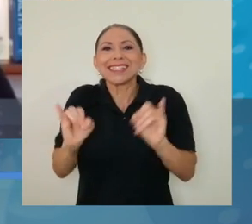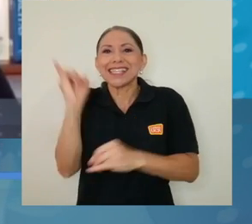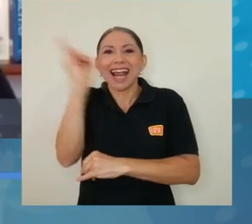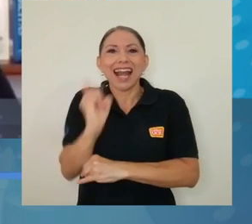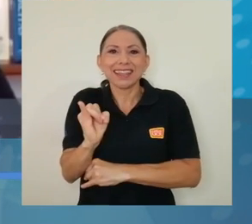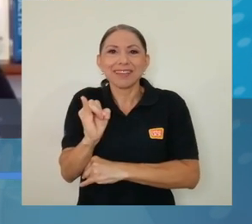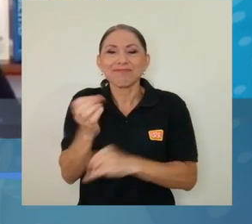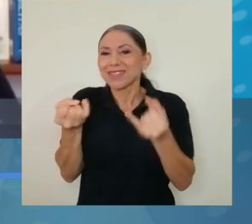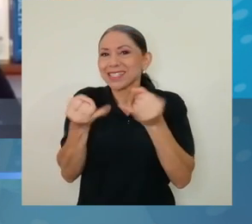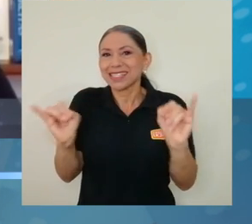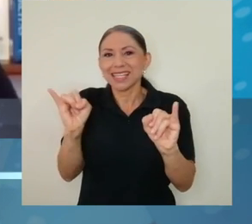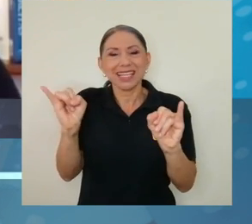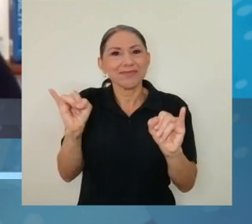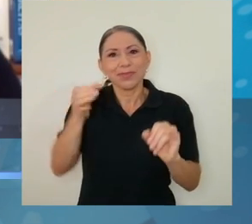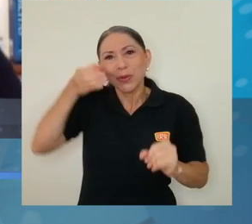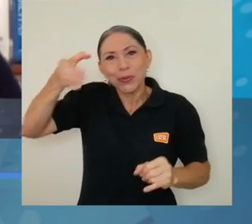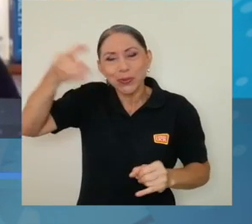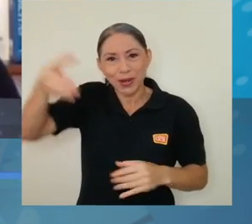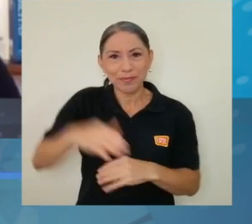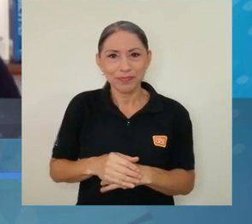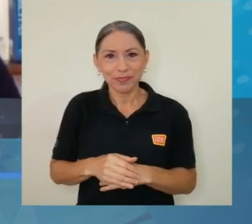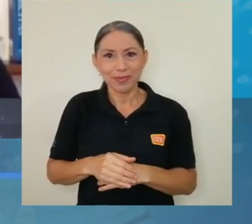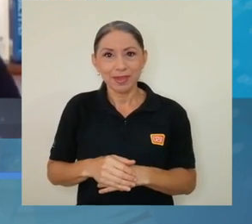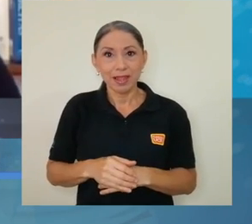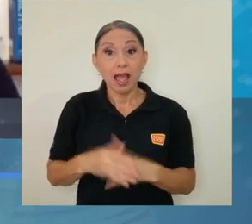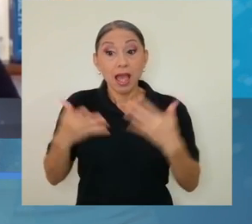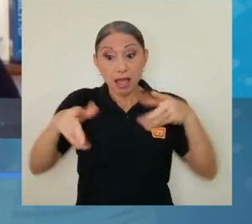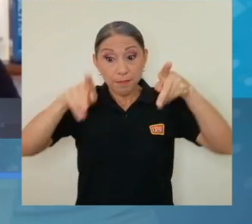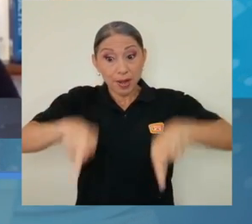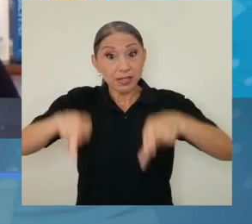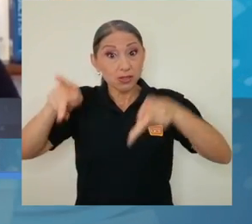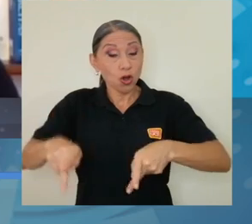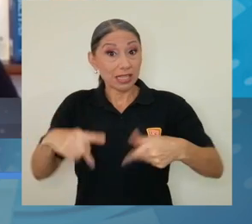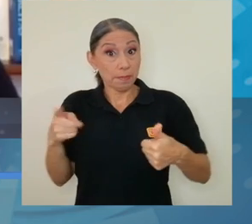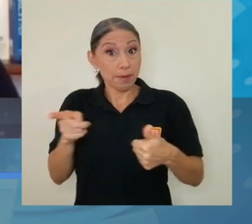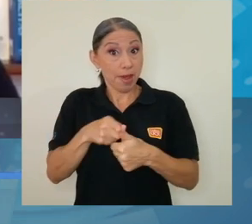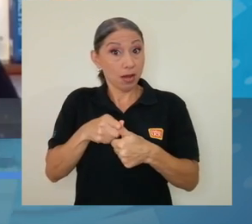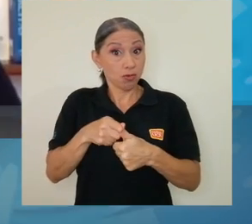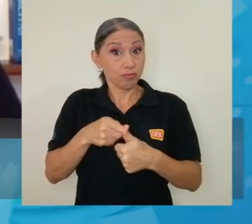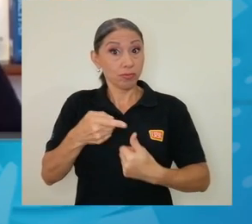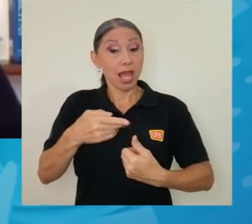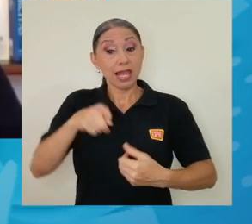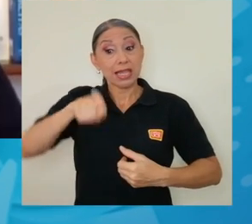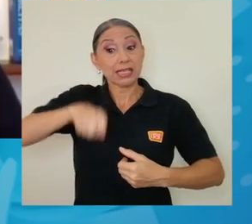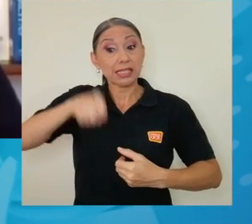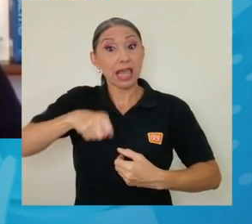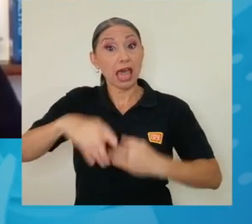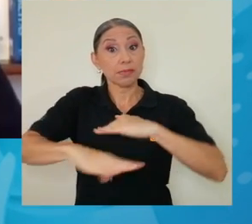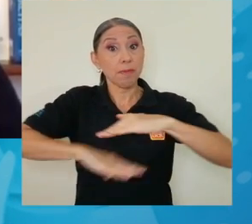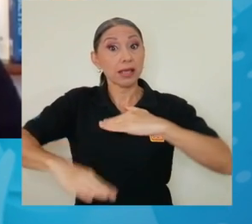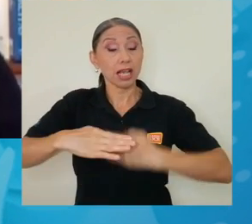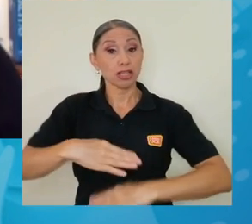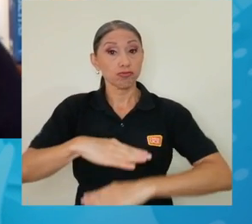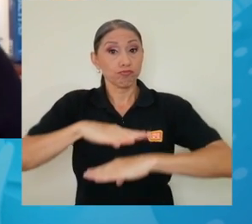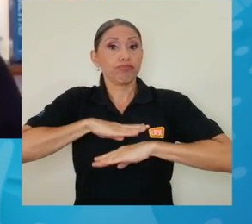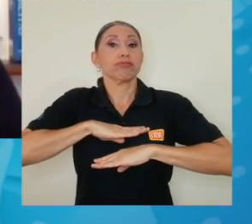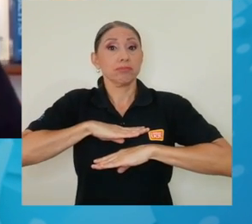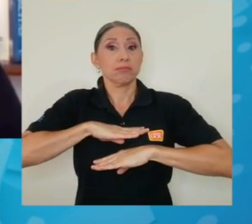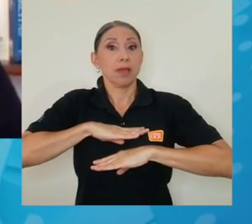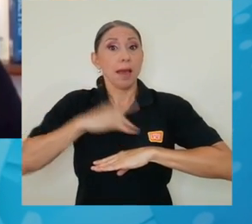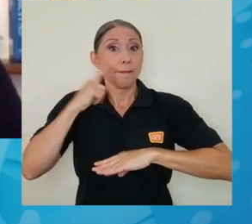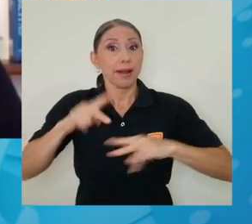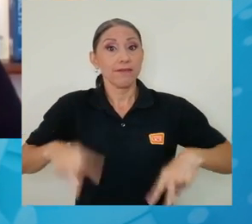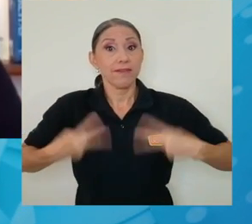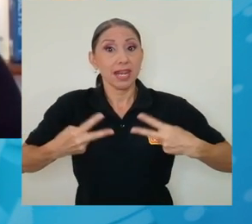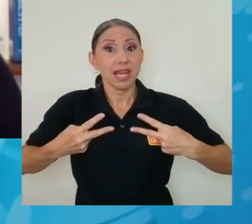y sin otros productos culturales. Las personas, después de satisfacer nuestras necesidades básicas de subsistencia, necesitamos